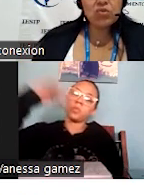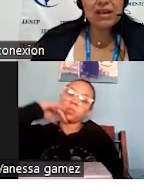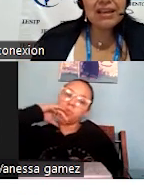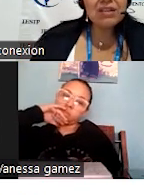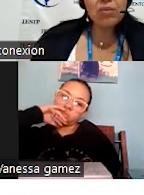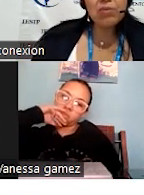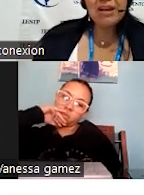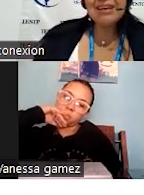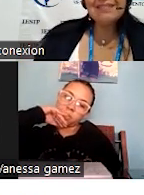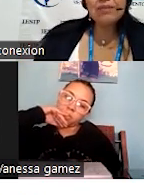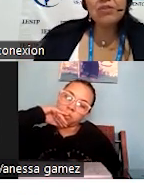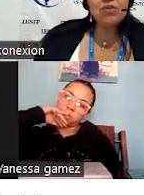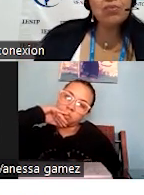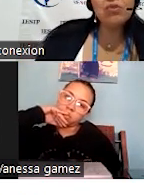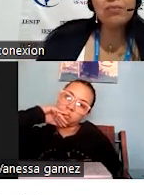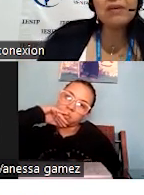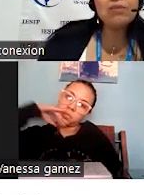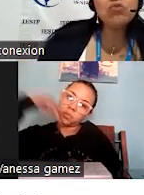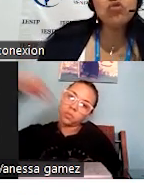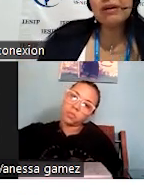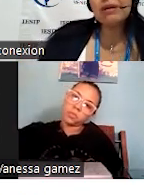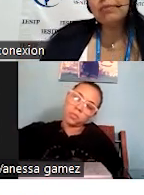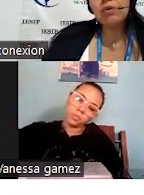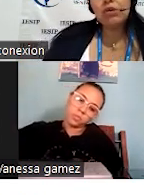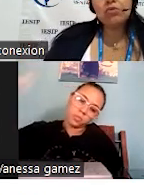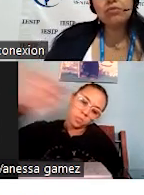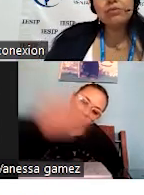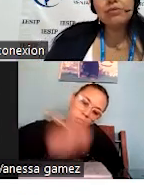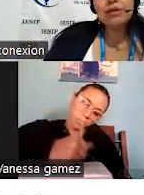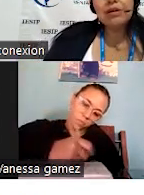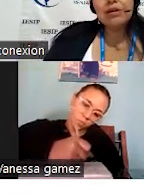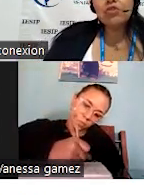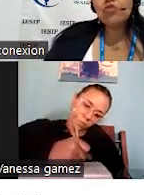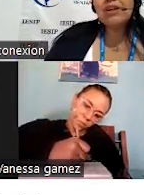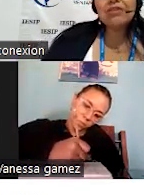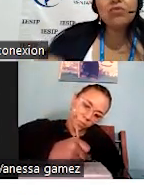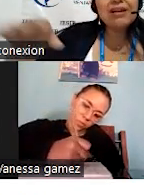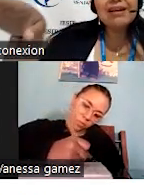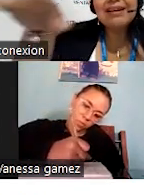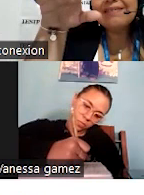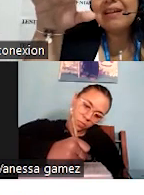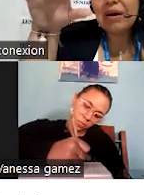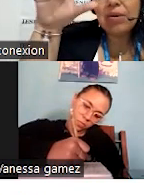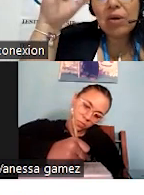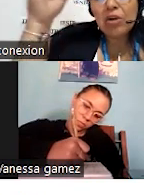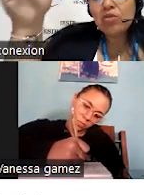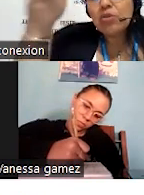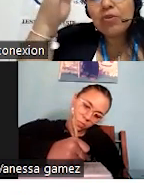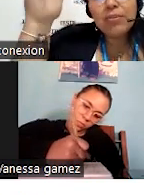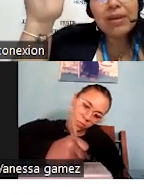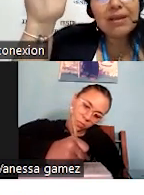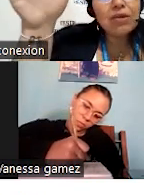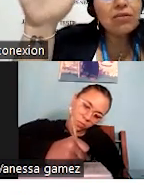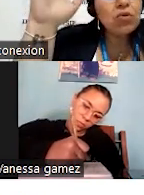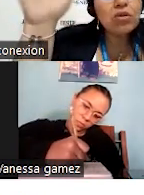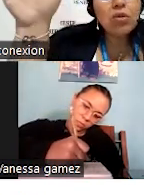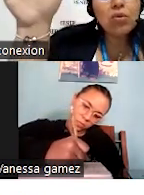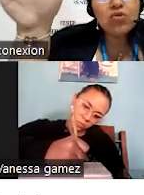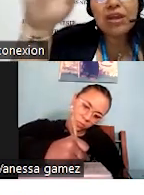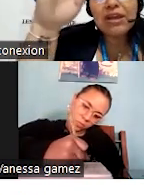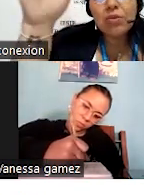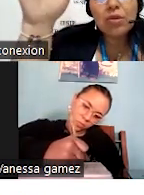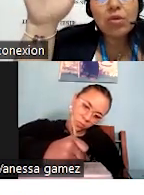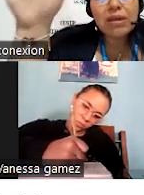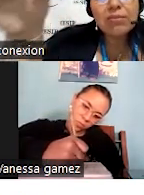el, si resulta que innovamos en que el servicio de pollo en brasa es mucho más rápido que el otro, entonces resulta que si la, el otro pollo en brasa no